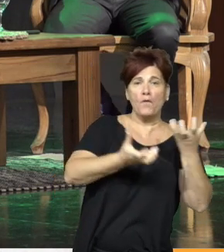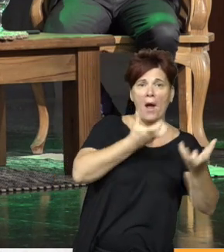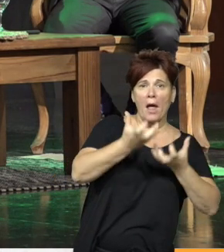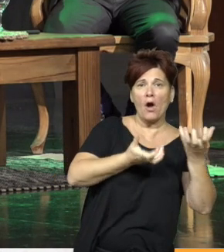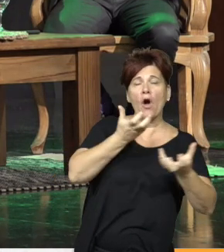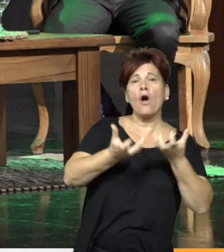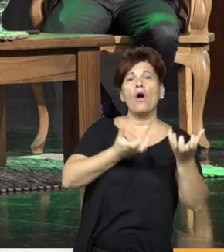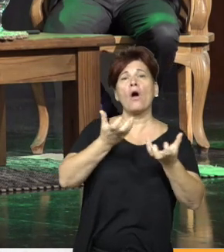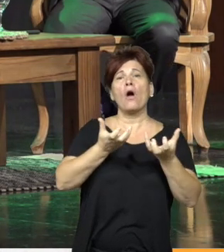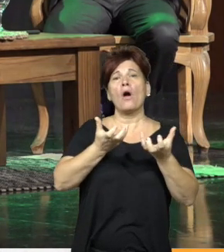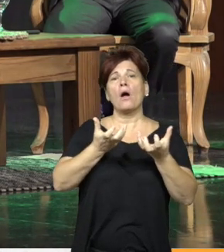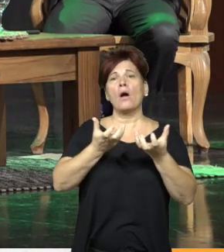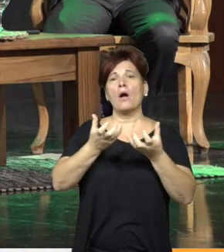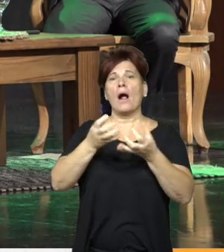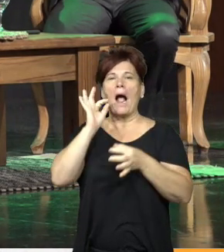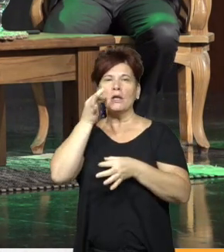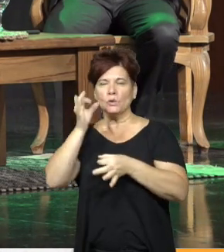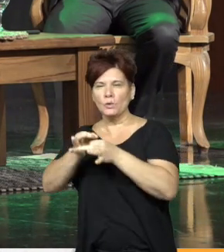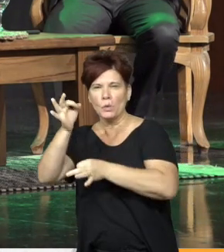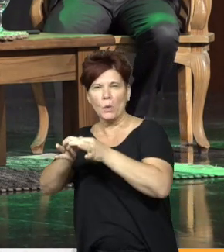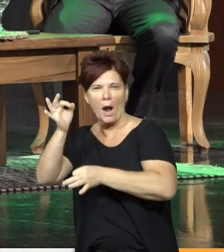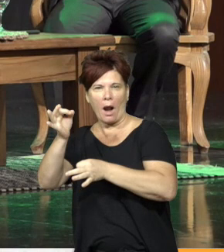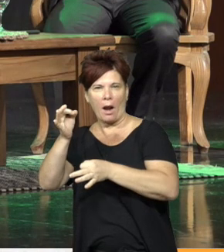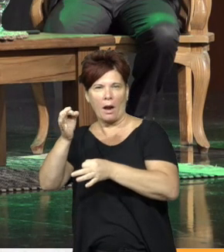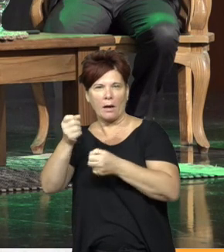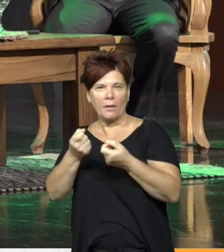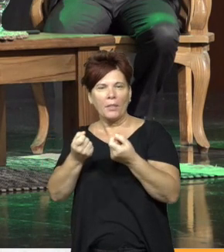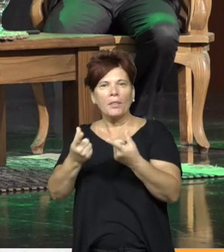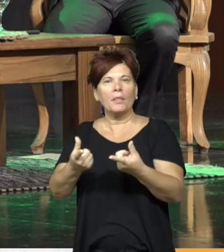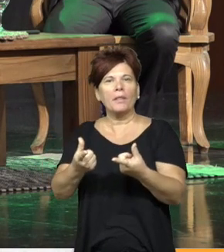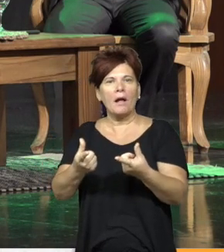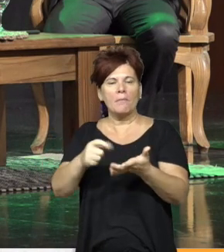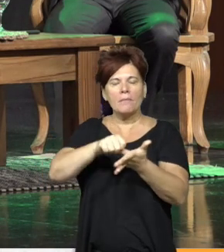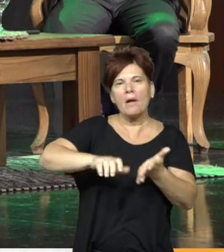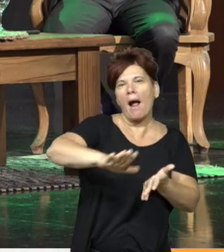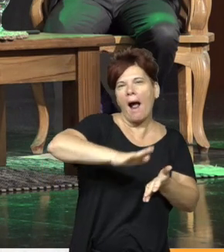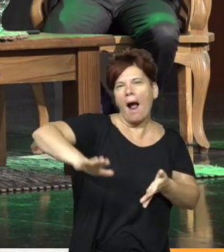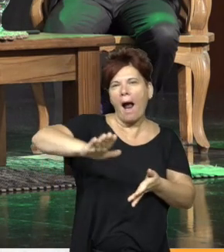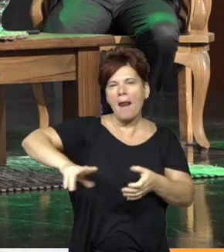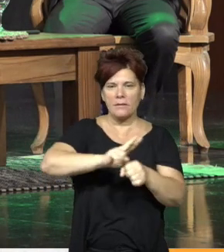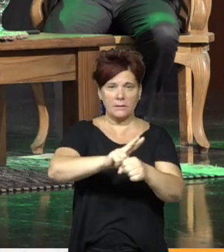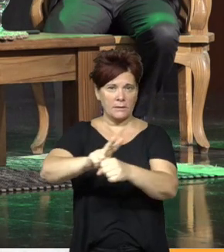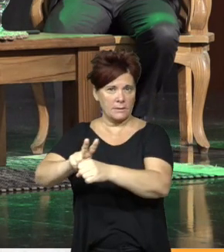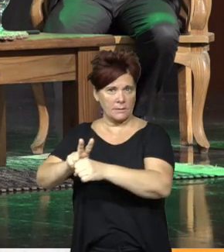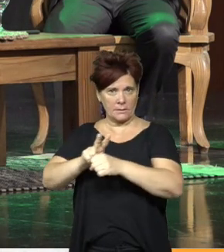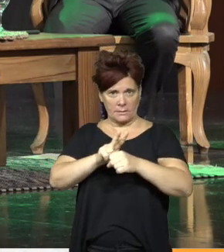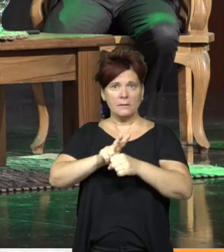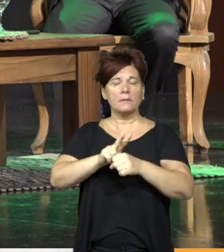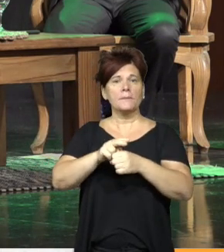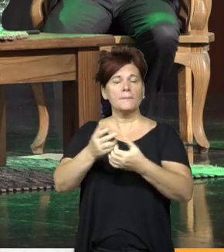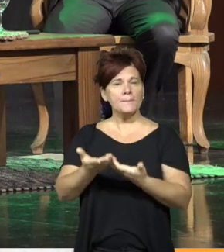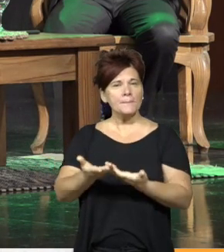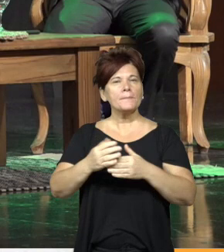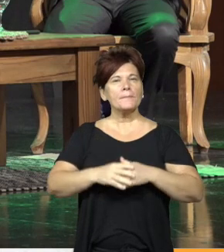en la cana de azúcar que transmite para áreas protegidas florestas